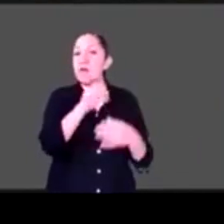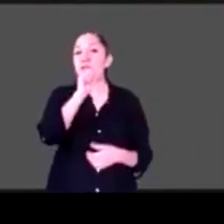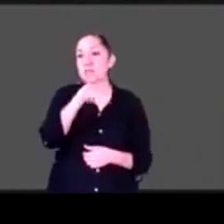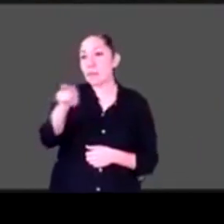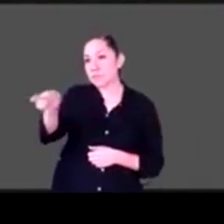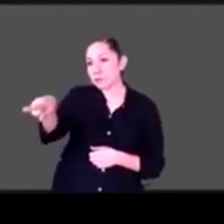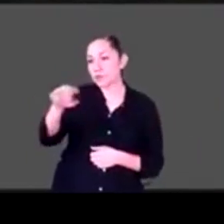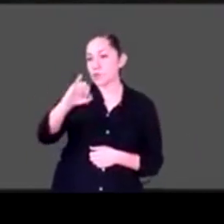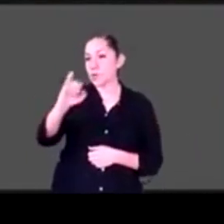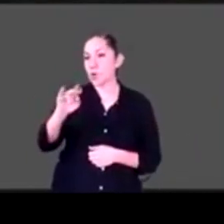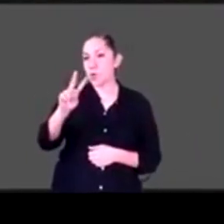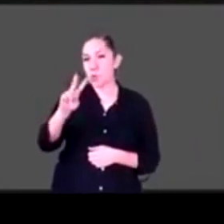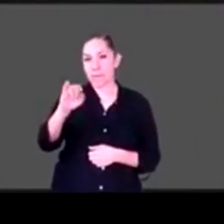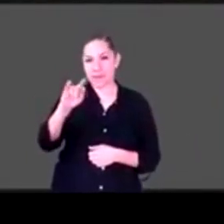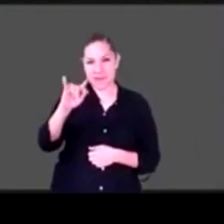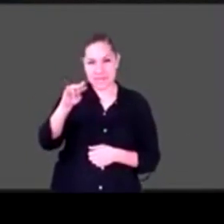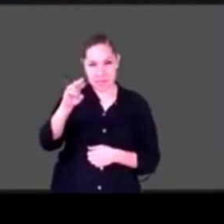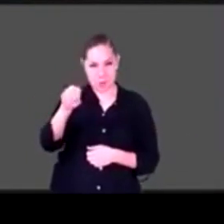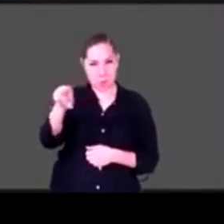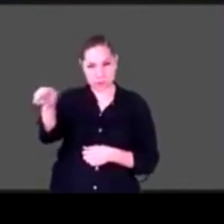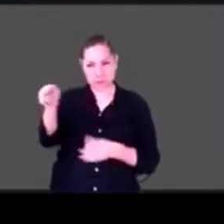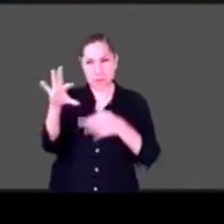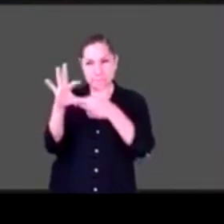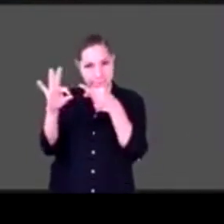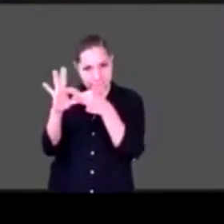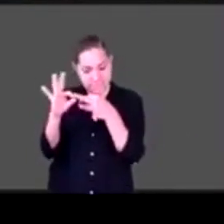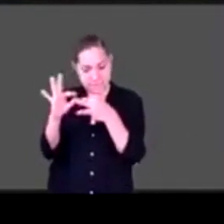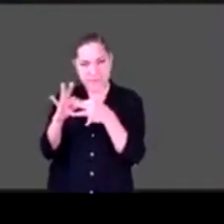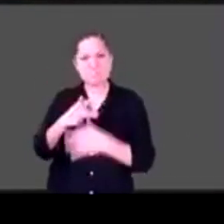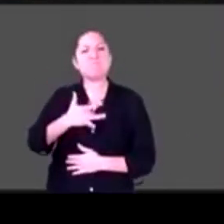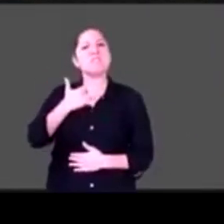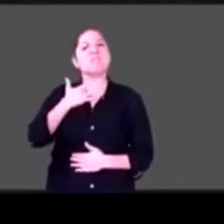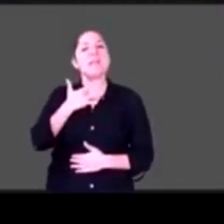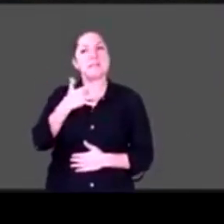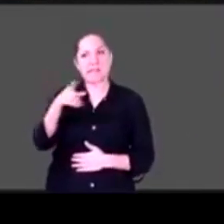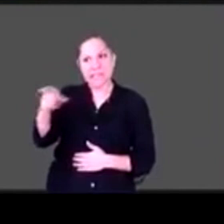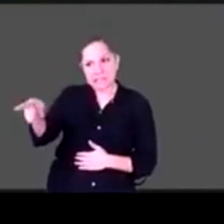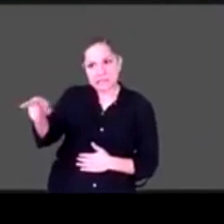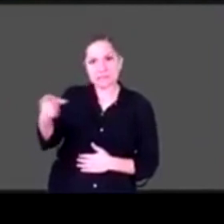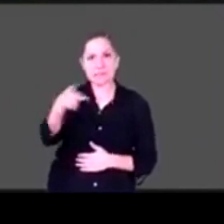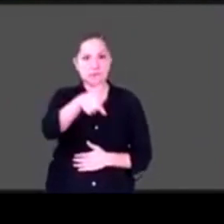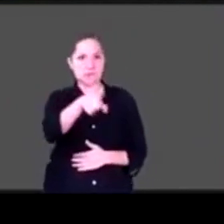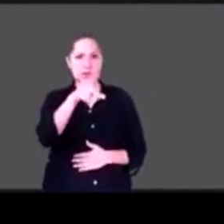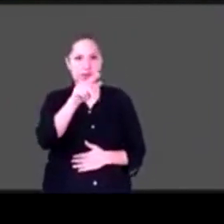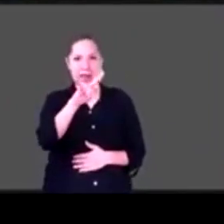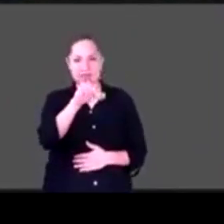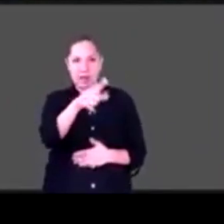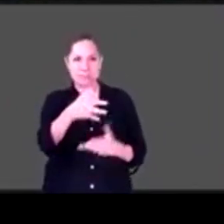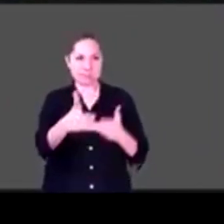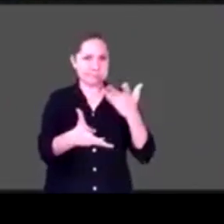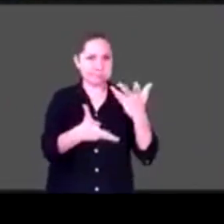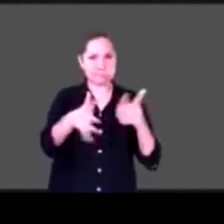en este desafío y a Katia, además a Katia, sobre todo, digo, la parte de mamá y tal,